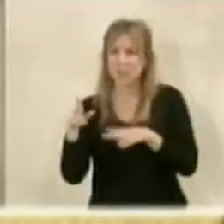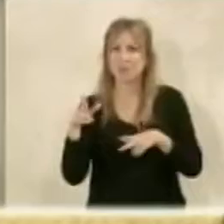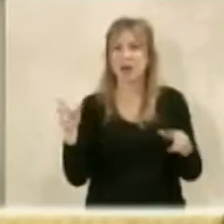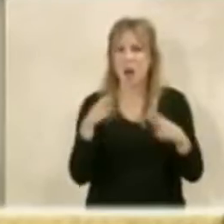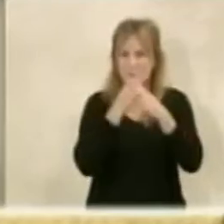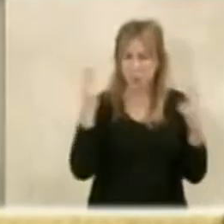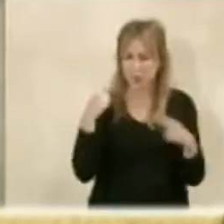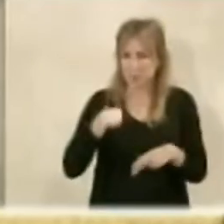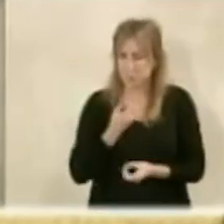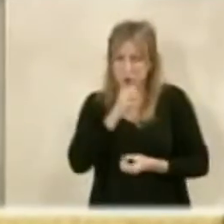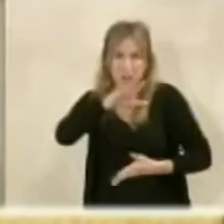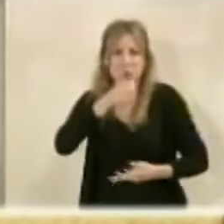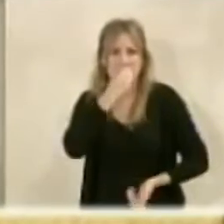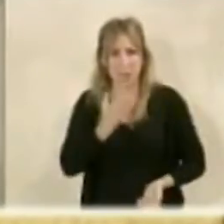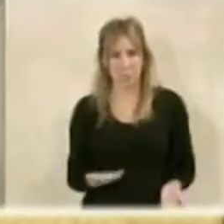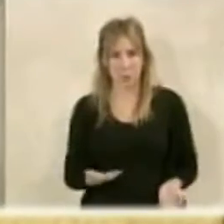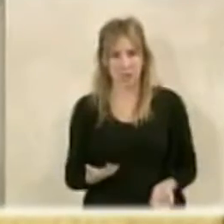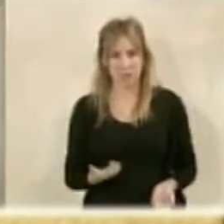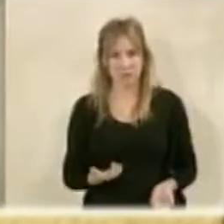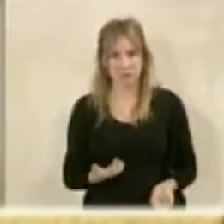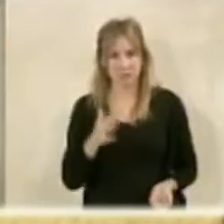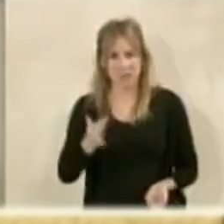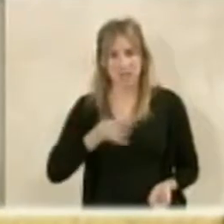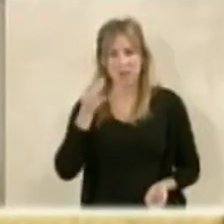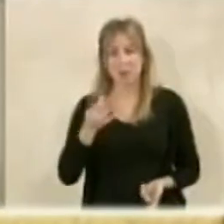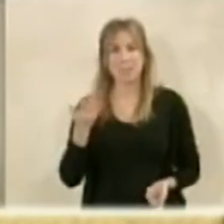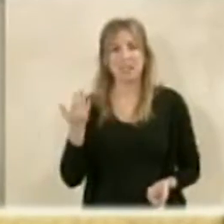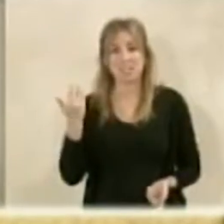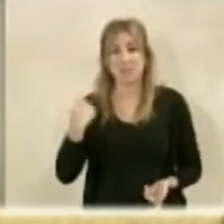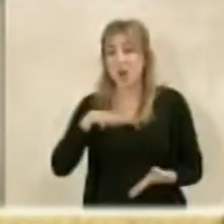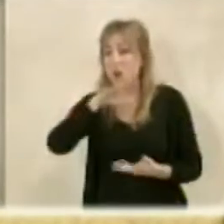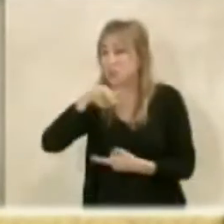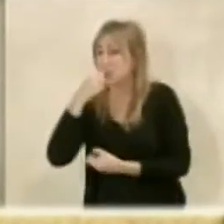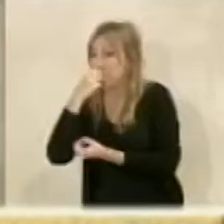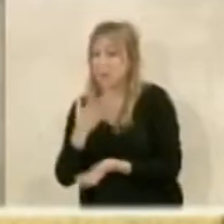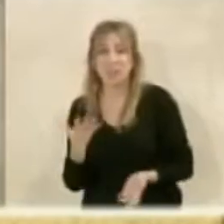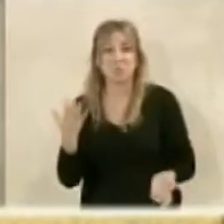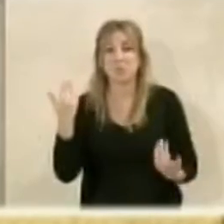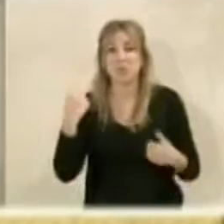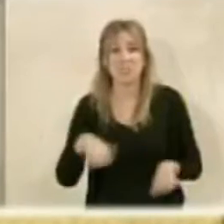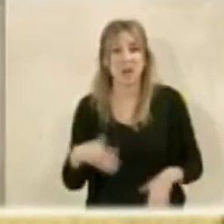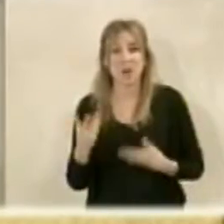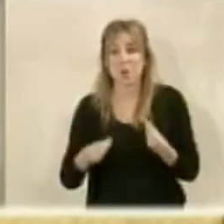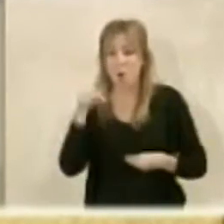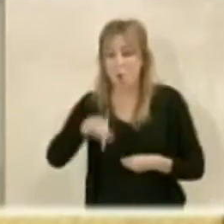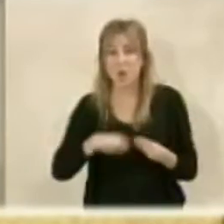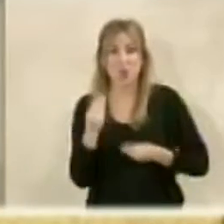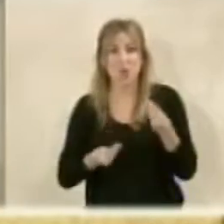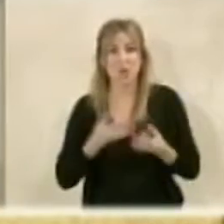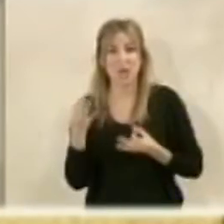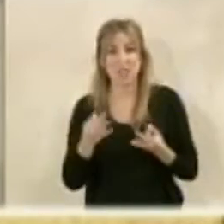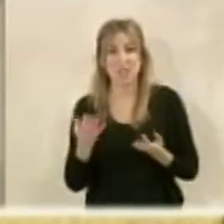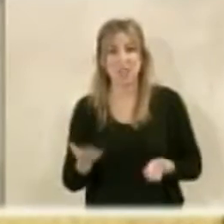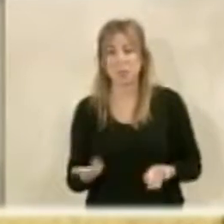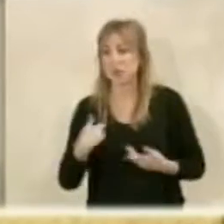ayuntamiento, creo que es una magnífica noticia. Y de tantas magníficas noticias, pues creo que esto lo que hacemos hoy es adoptar un